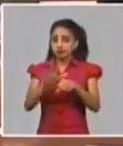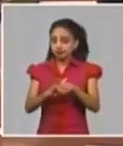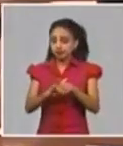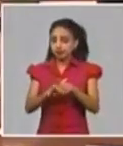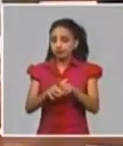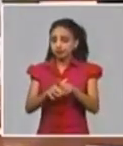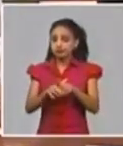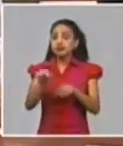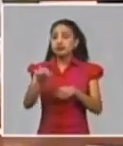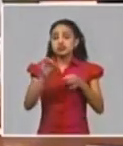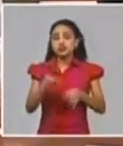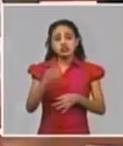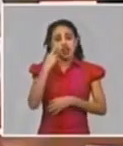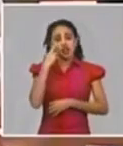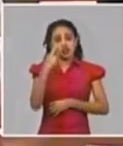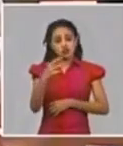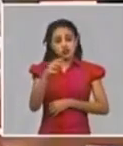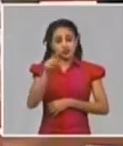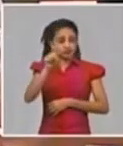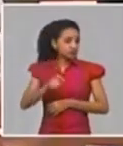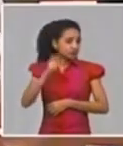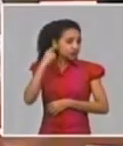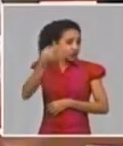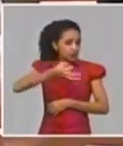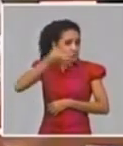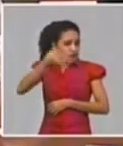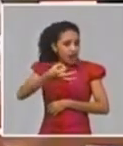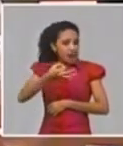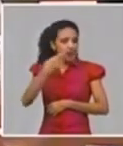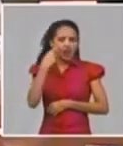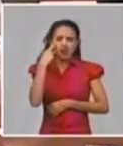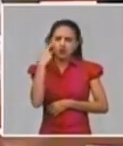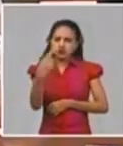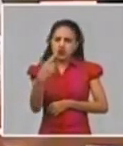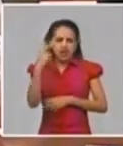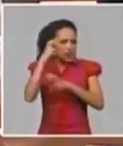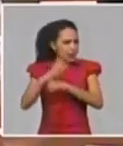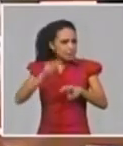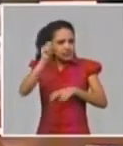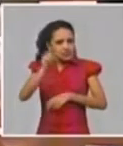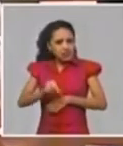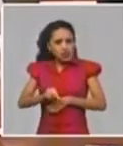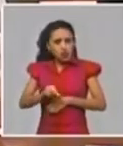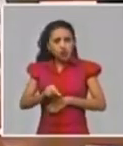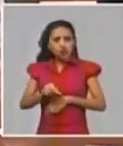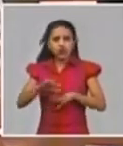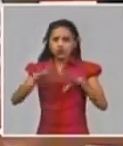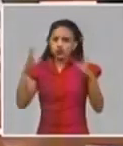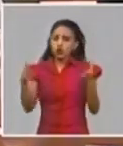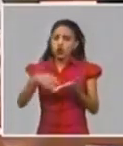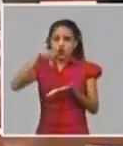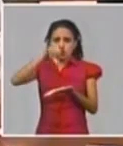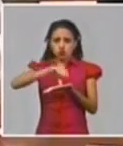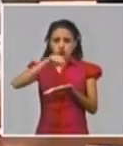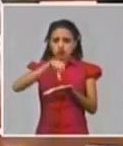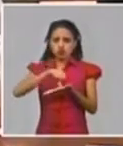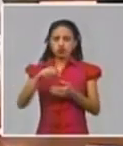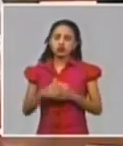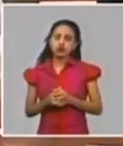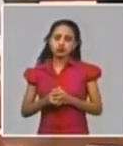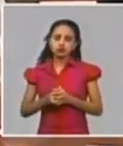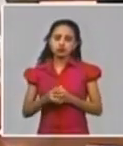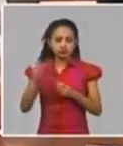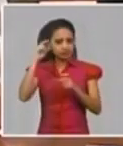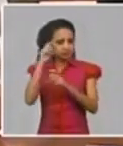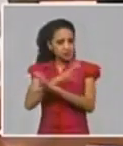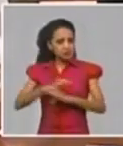justo ese reconocimiento que le hacía a los investigadores de los centros de investigación que desde los centros de investigación